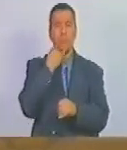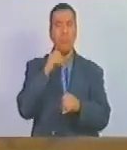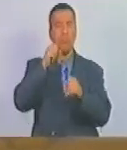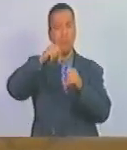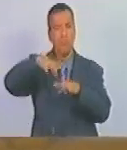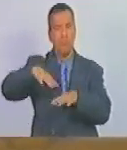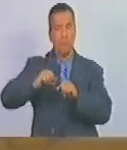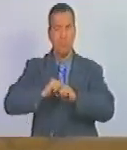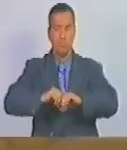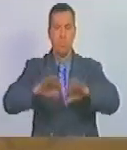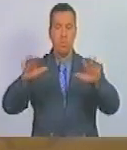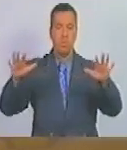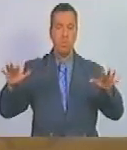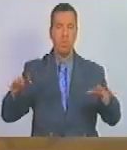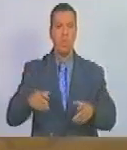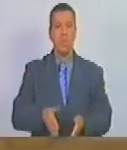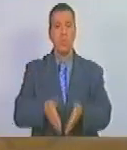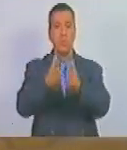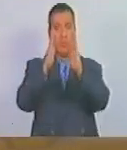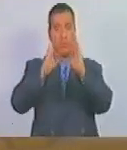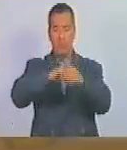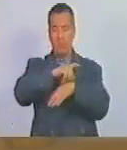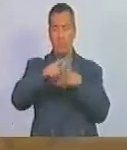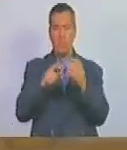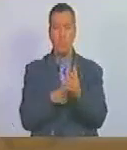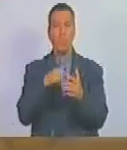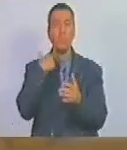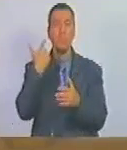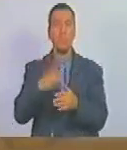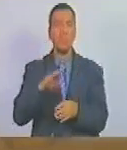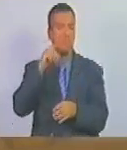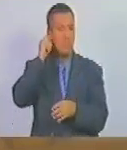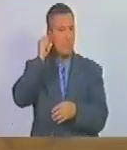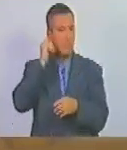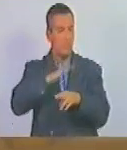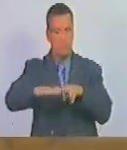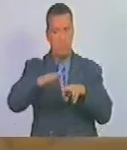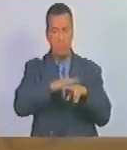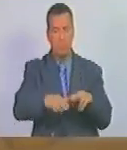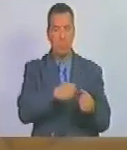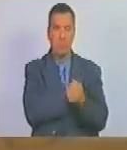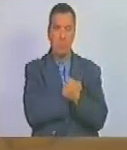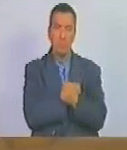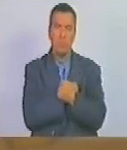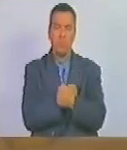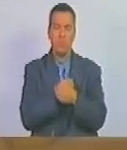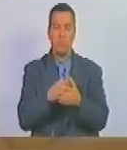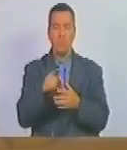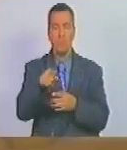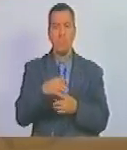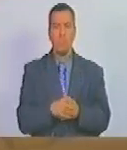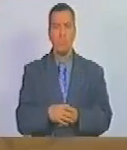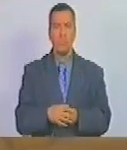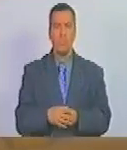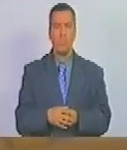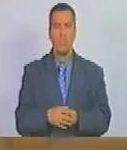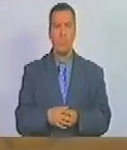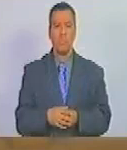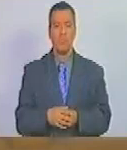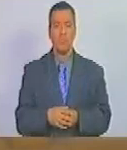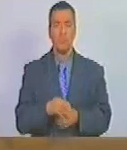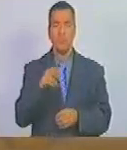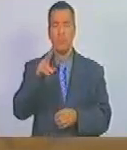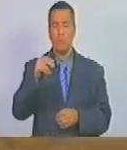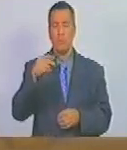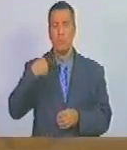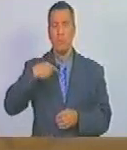demolidos edificios completos mueren niñas abrazadas a sus muñecas de trapo no son